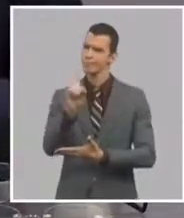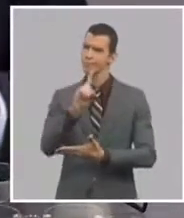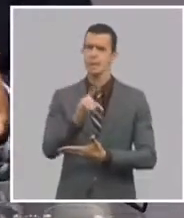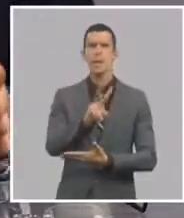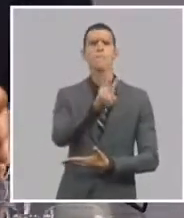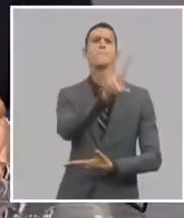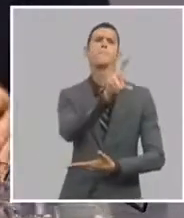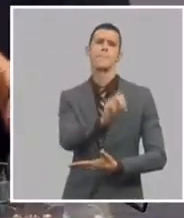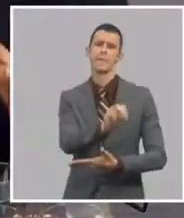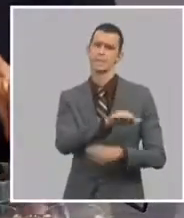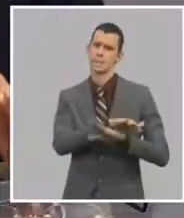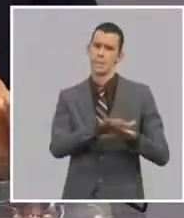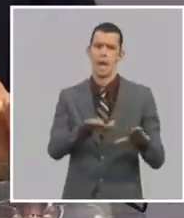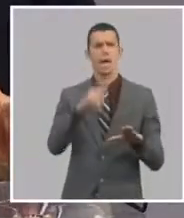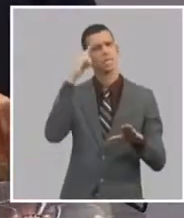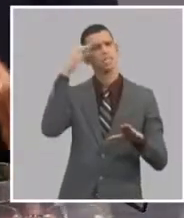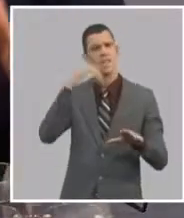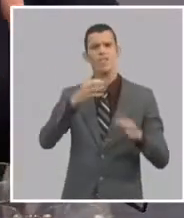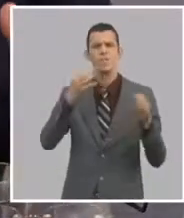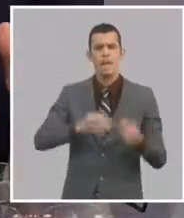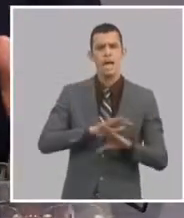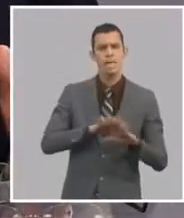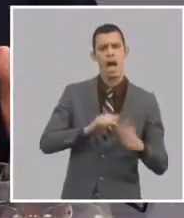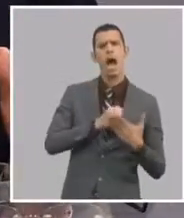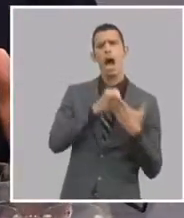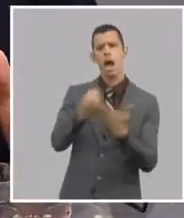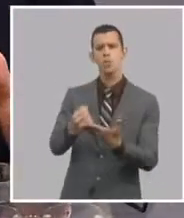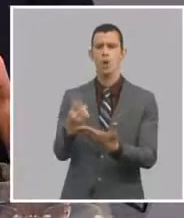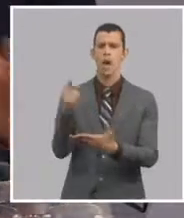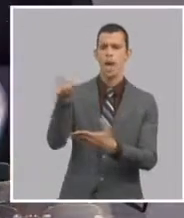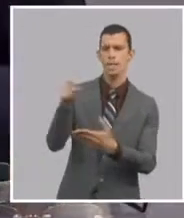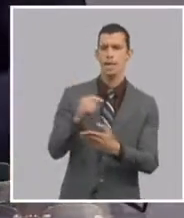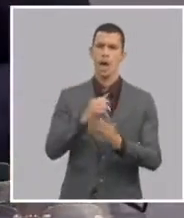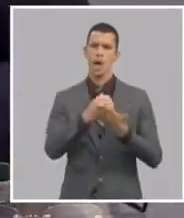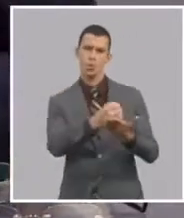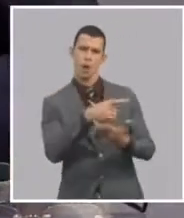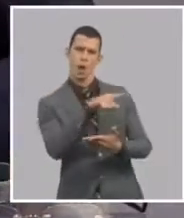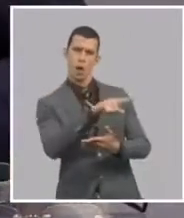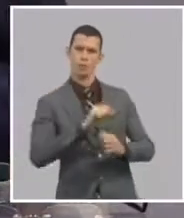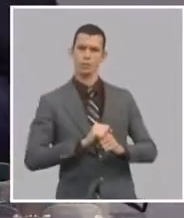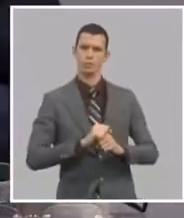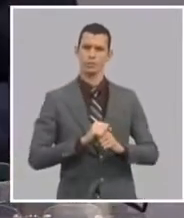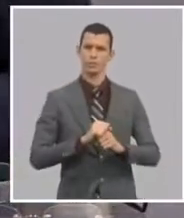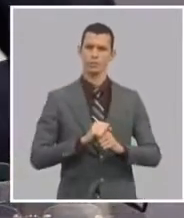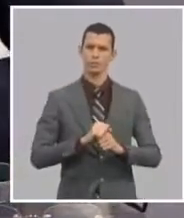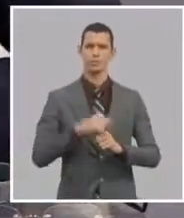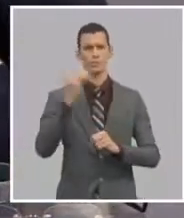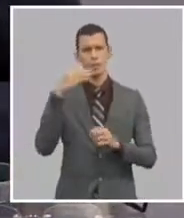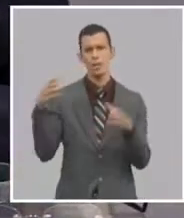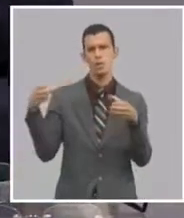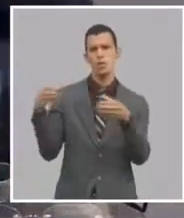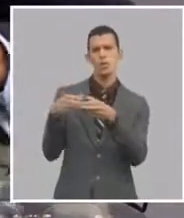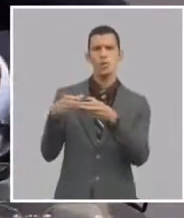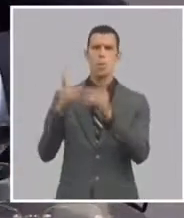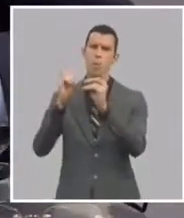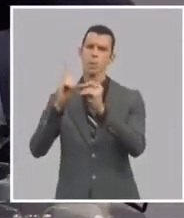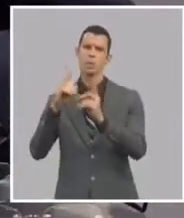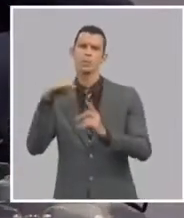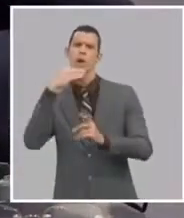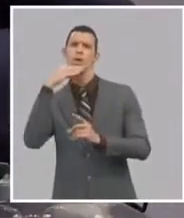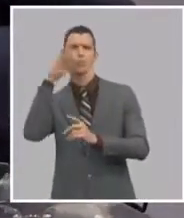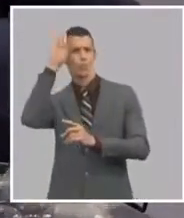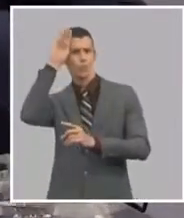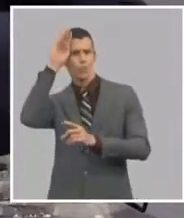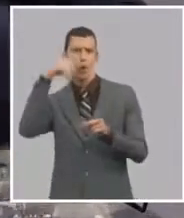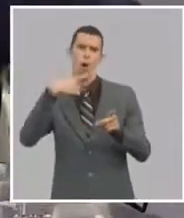20 estados que todo el mundo sabe que están decididos ya y van a terminar en el bando azul. Quedan 10, puede ser que si